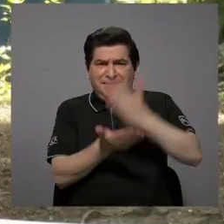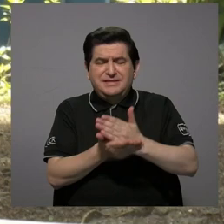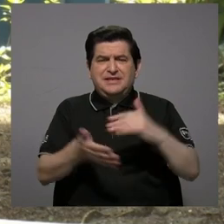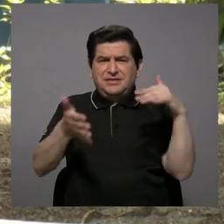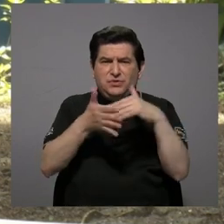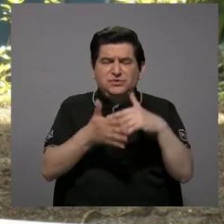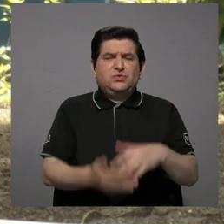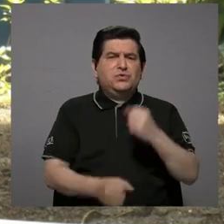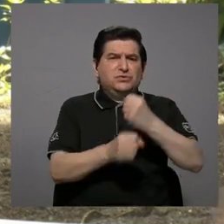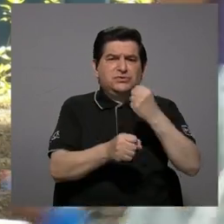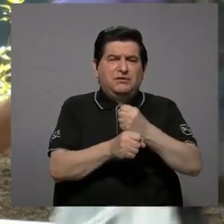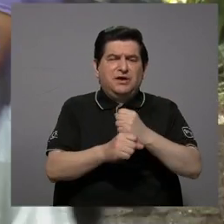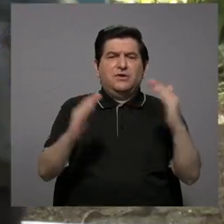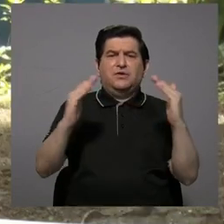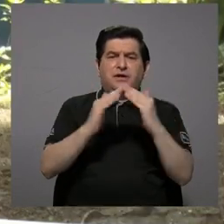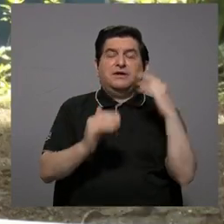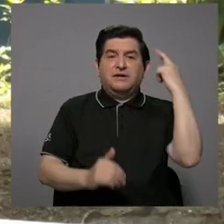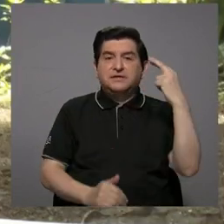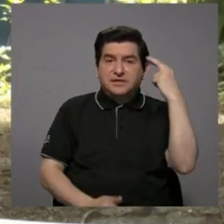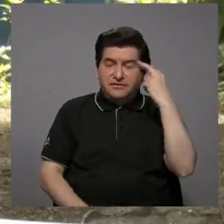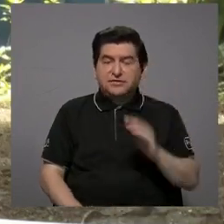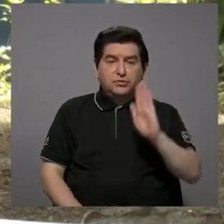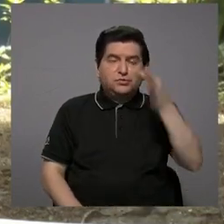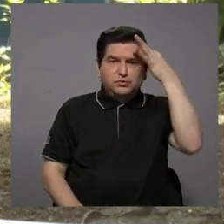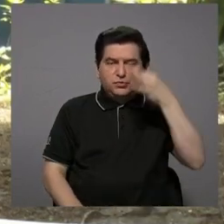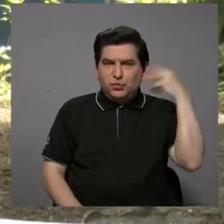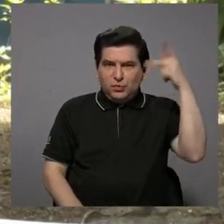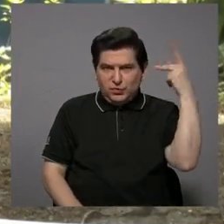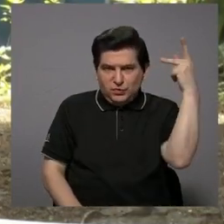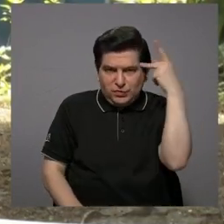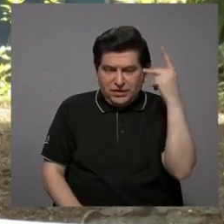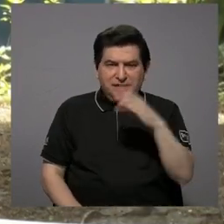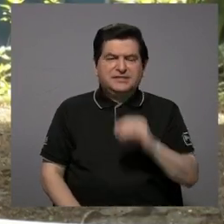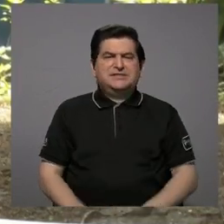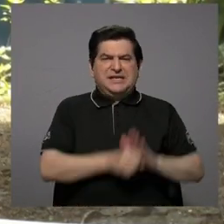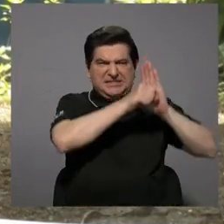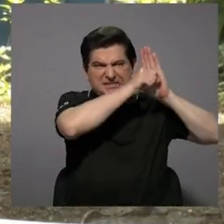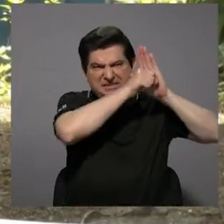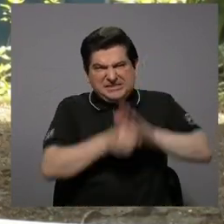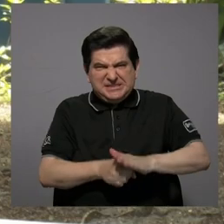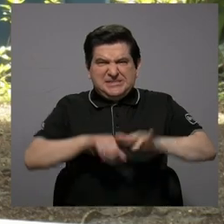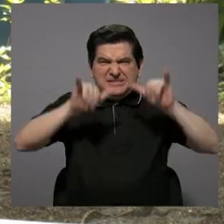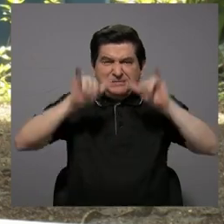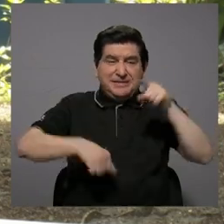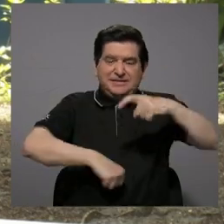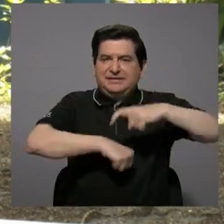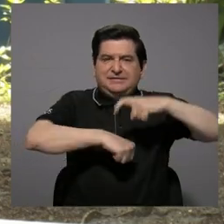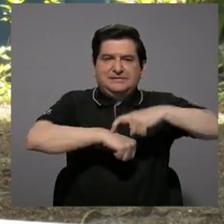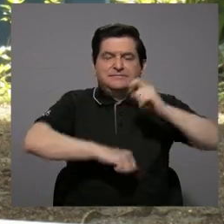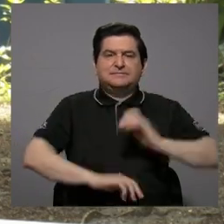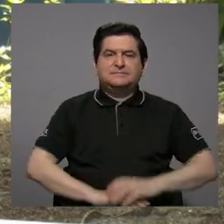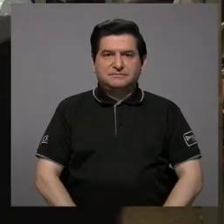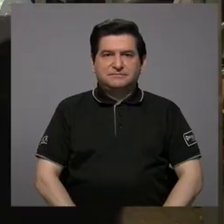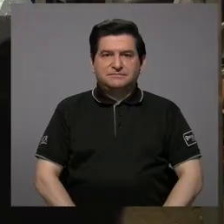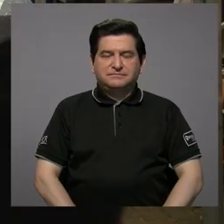empleos y sus hogares debido a sus convicciones políticas y a la represión que prevalecía en ese entonces.